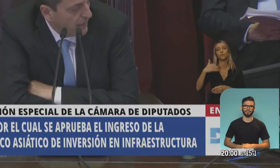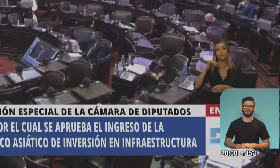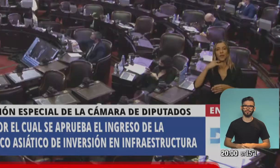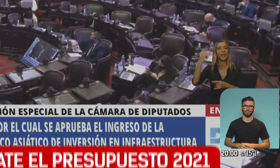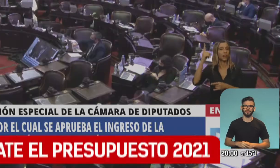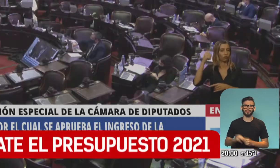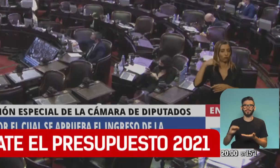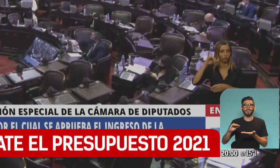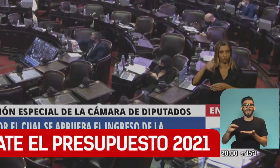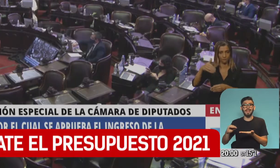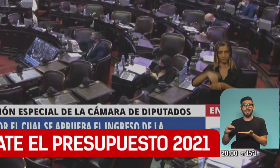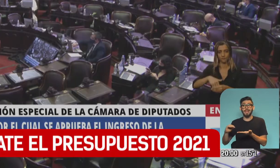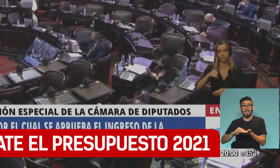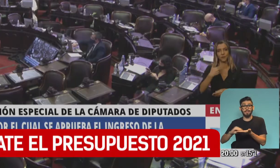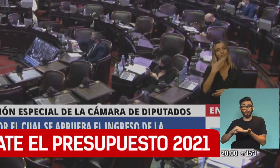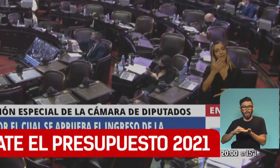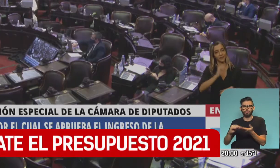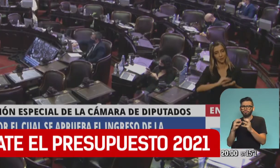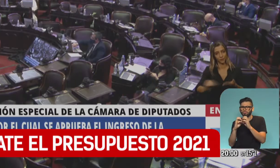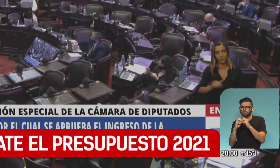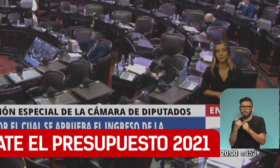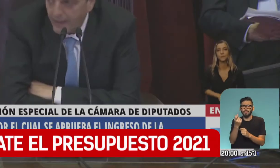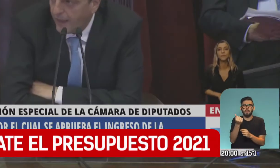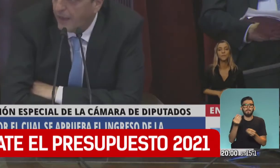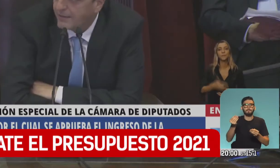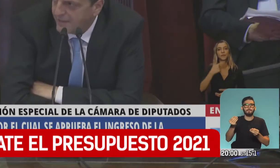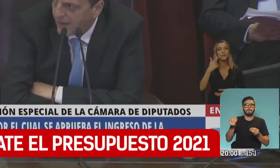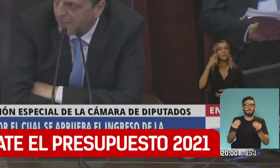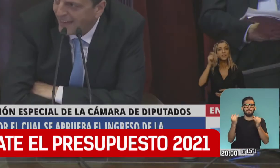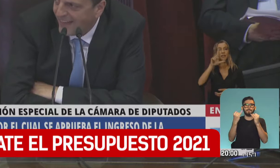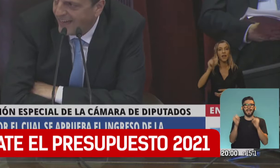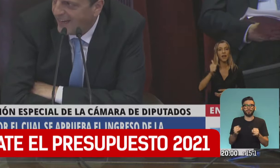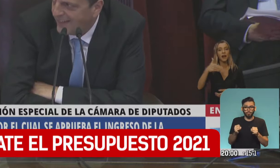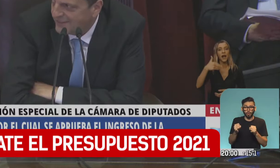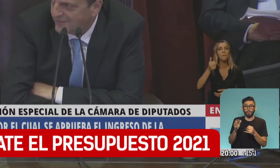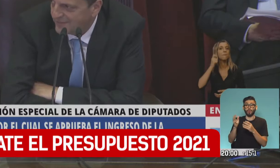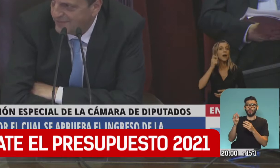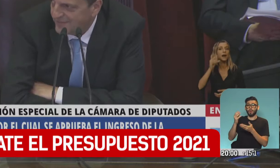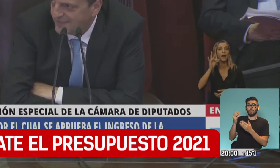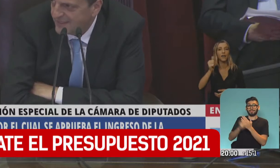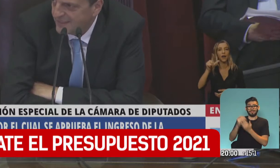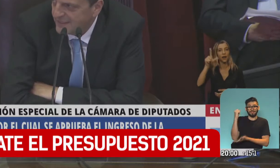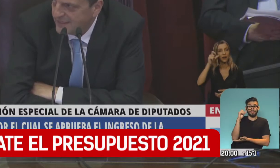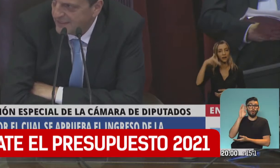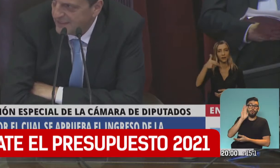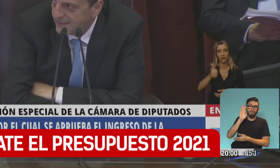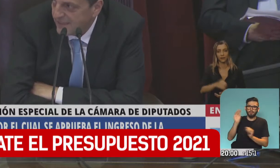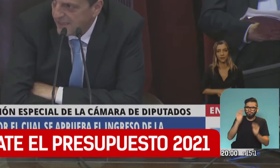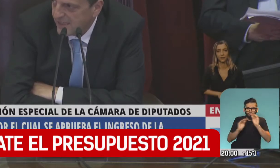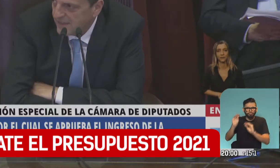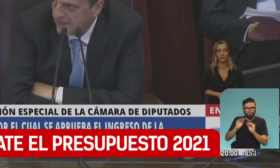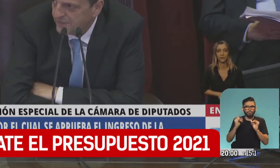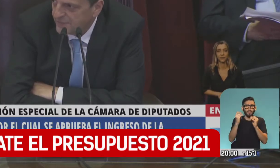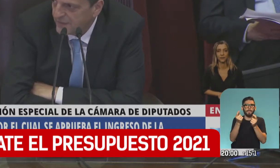Diputados, debate el presupuesto que ideó y redactó Martín Guzmán para el año 2021. Un